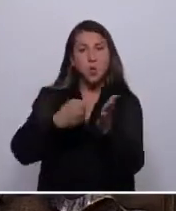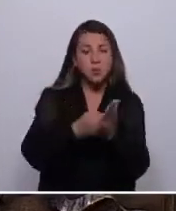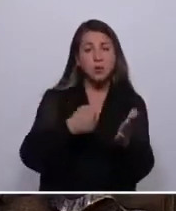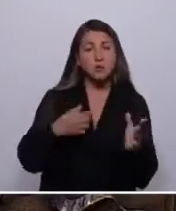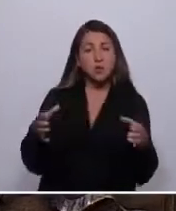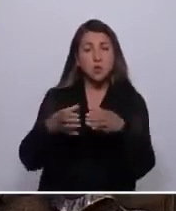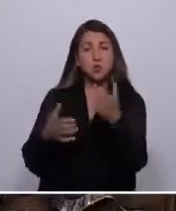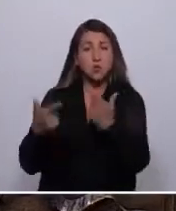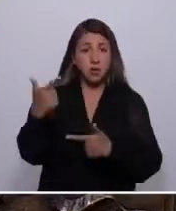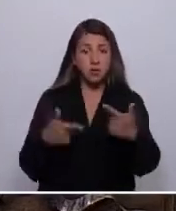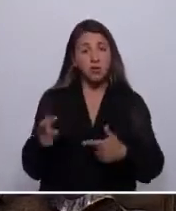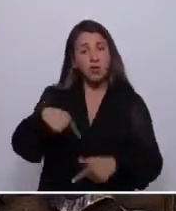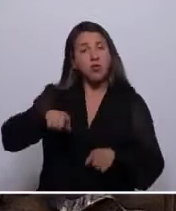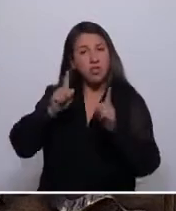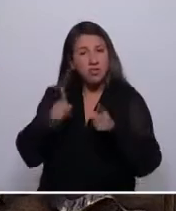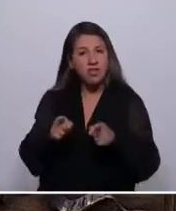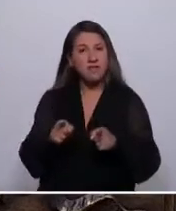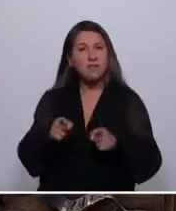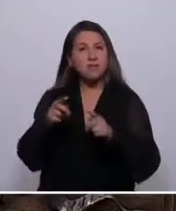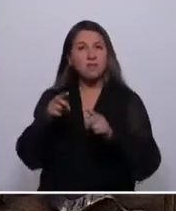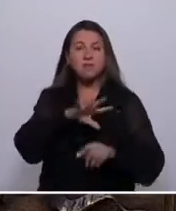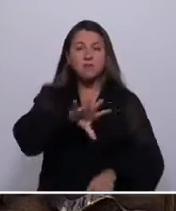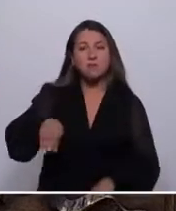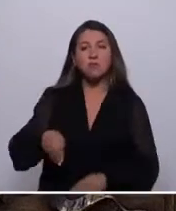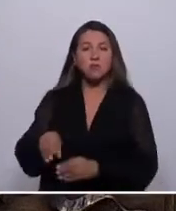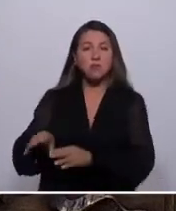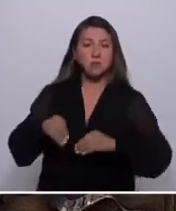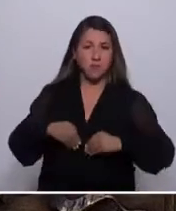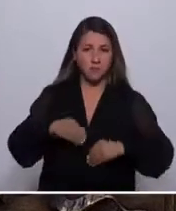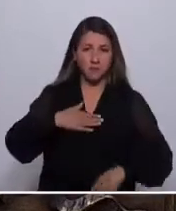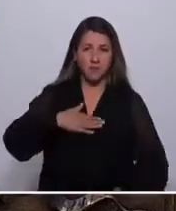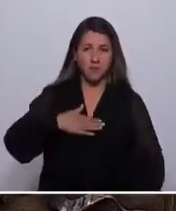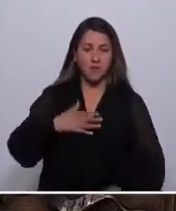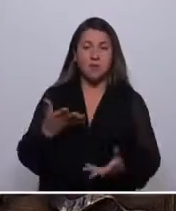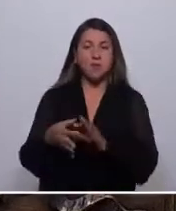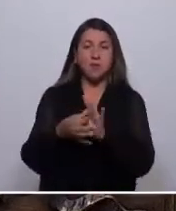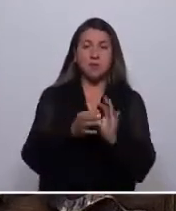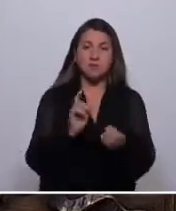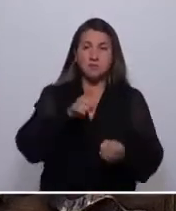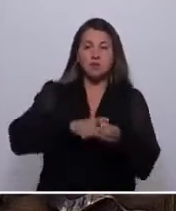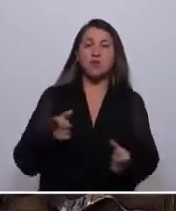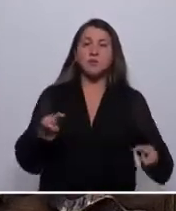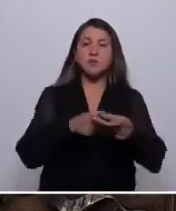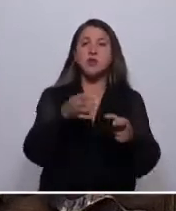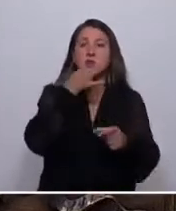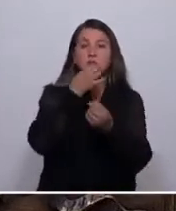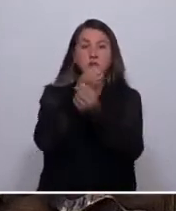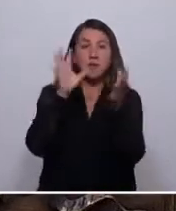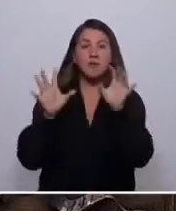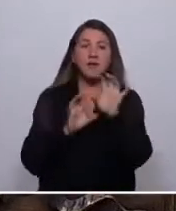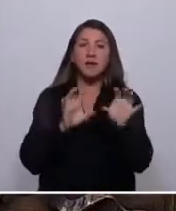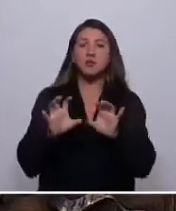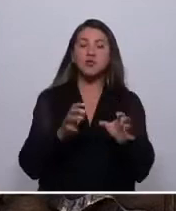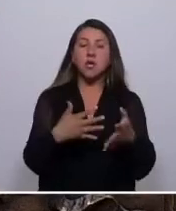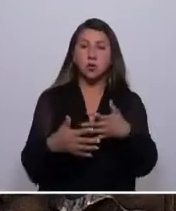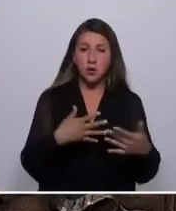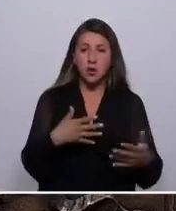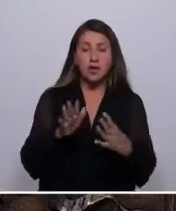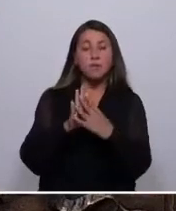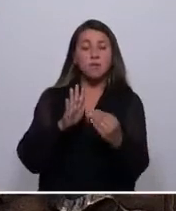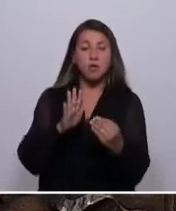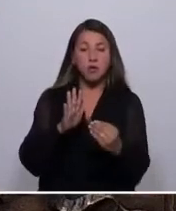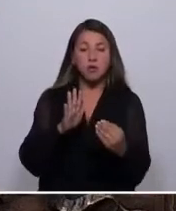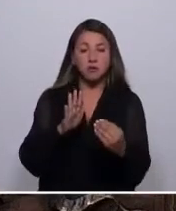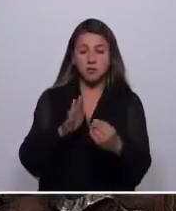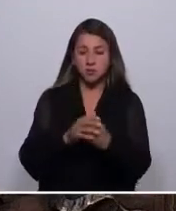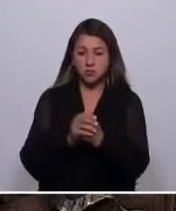político debe hacer la propia. Por ello estoy en la Comisión de Medio Ambiente, Recursos Naturales y Modelo Económico.